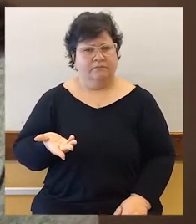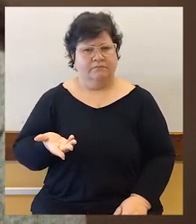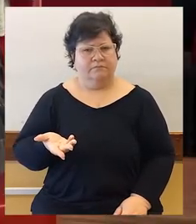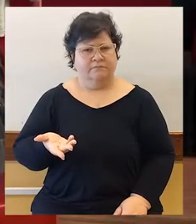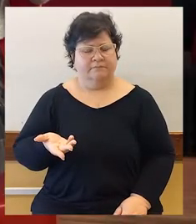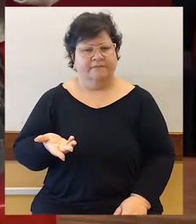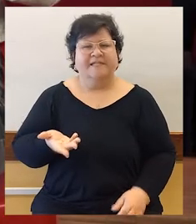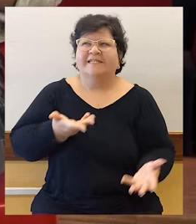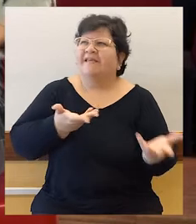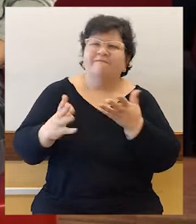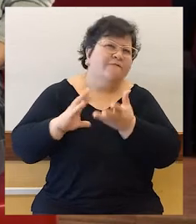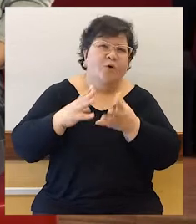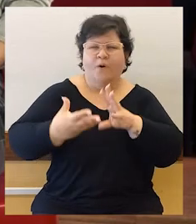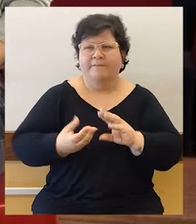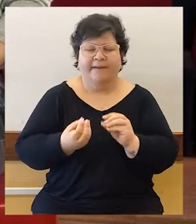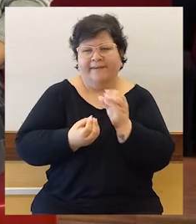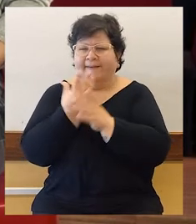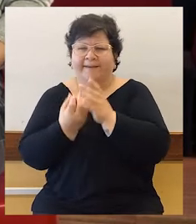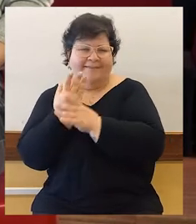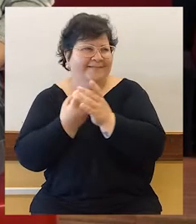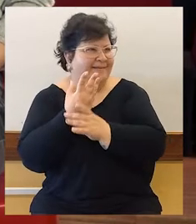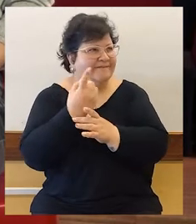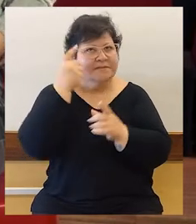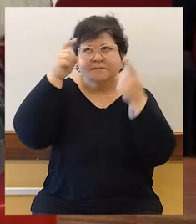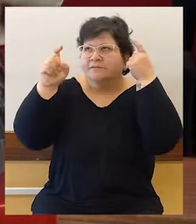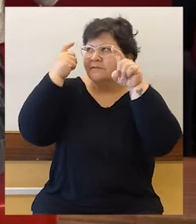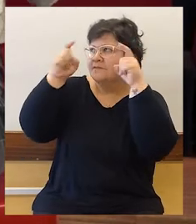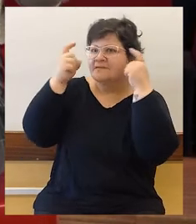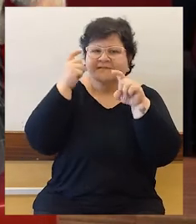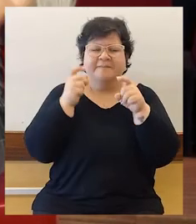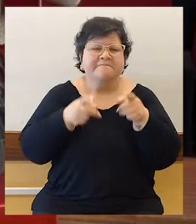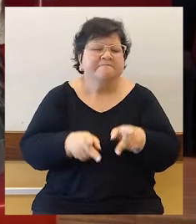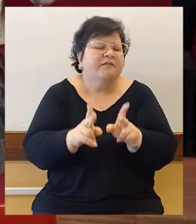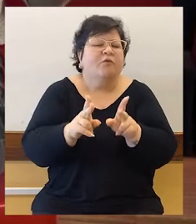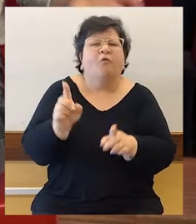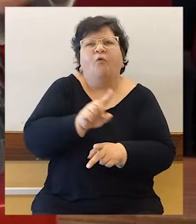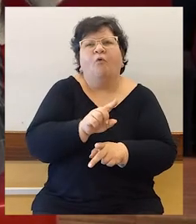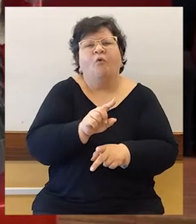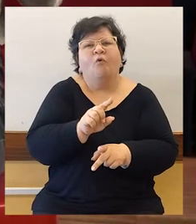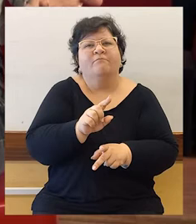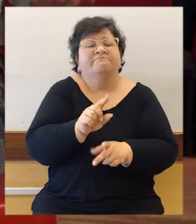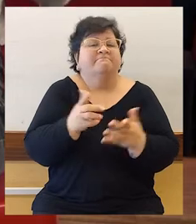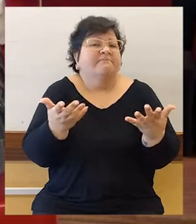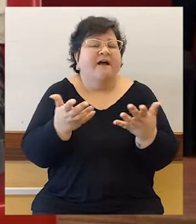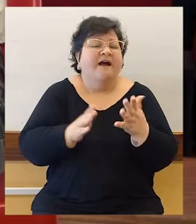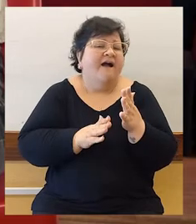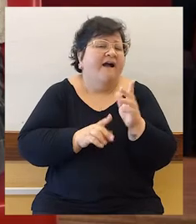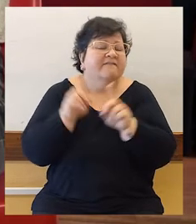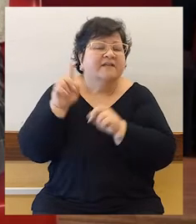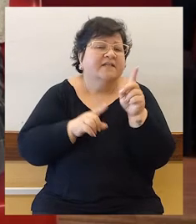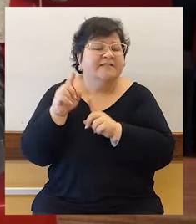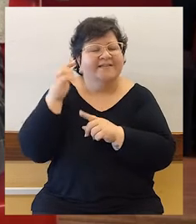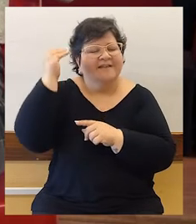¿Qué maneras creativas encontramos o qué métodos, o a veces no son métodos, a veces es ir simplemente desde ese